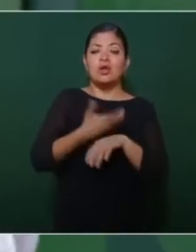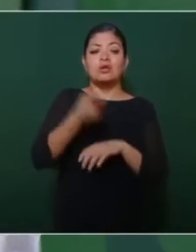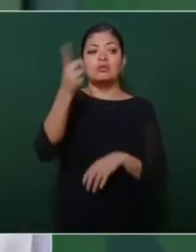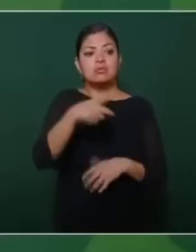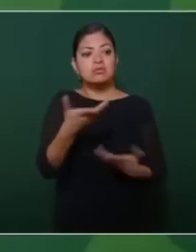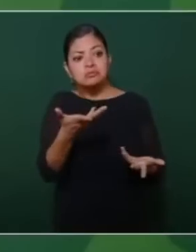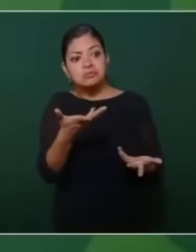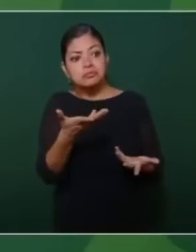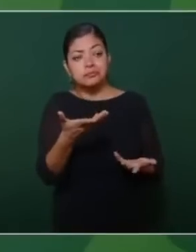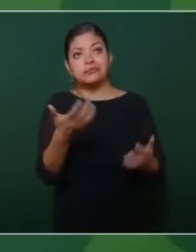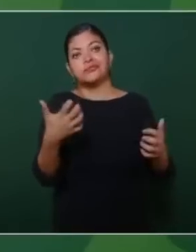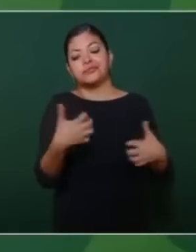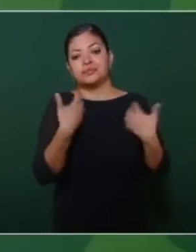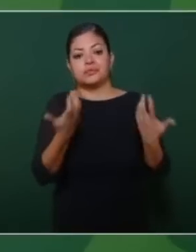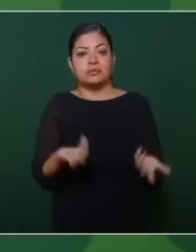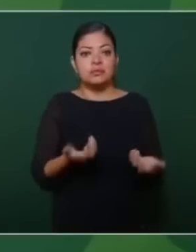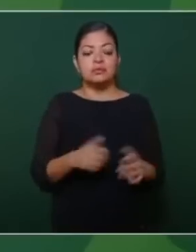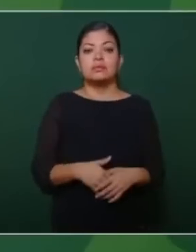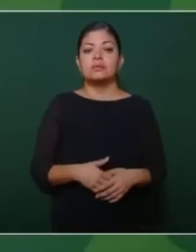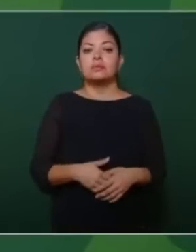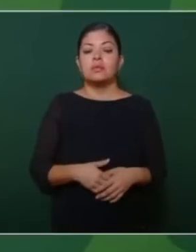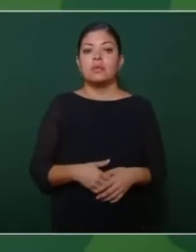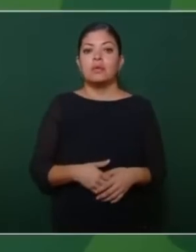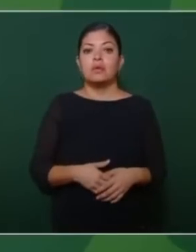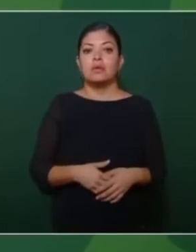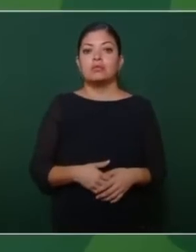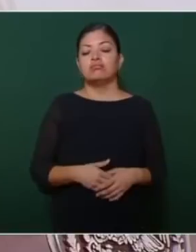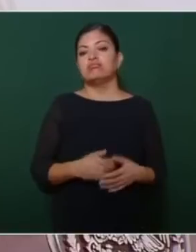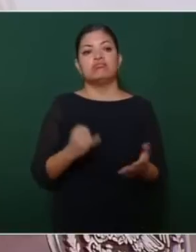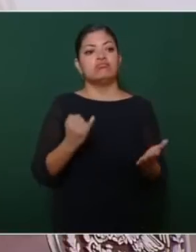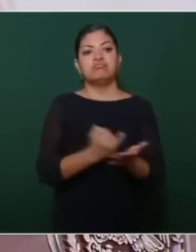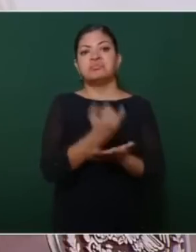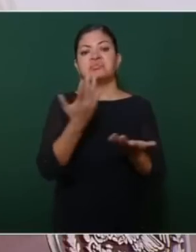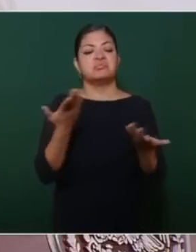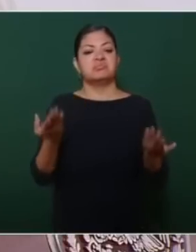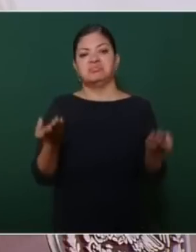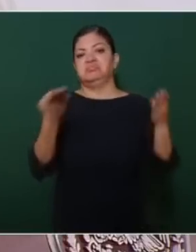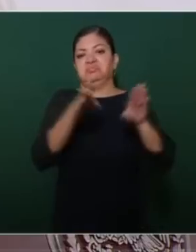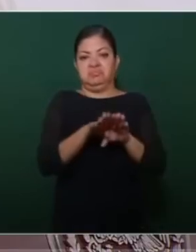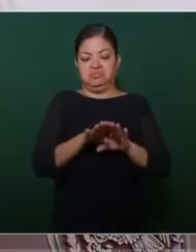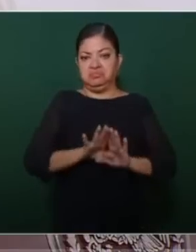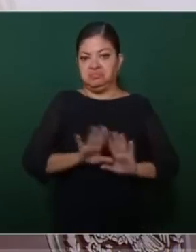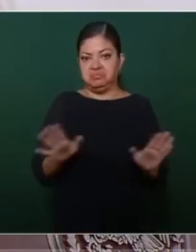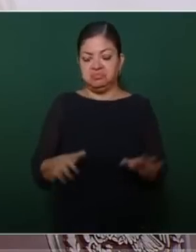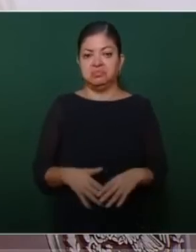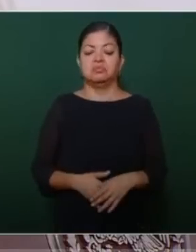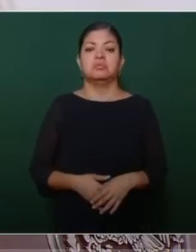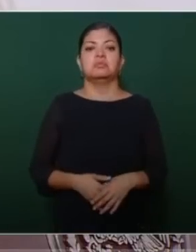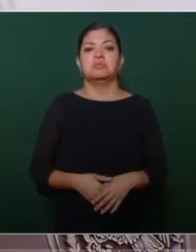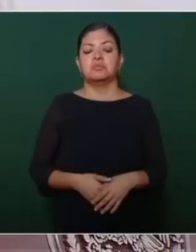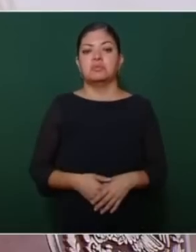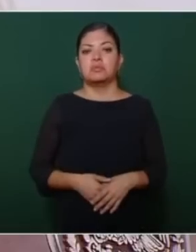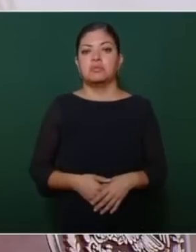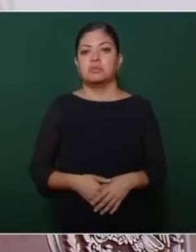comunicación, pues jamás lo van a pasar en la televisora, pues por eso tenemos que compartirlo. Vamos a escuchar lo que dijo